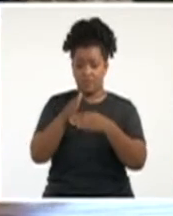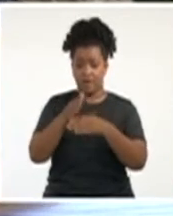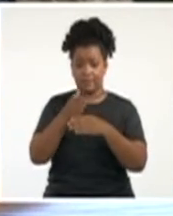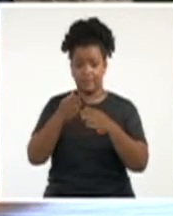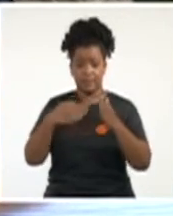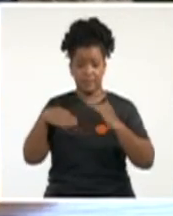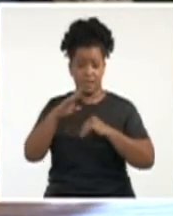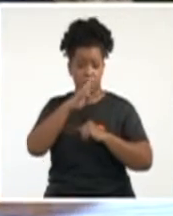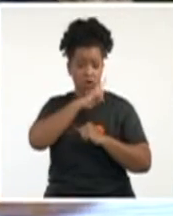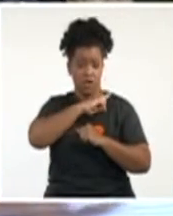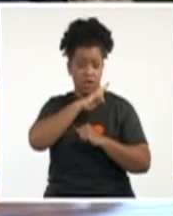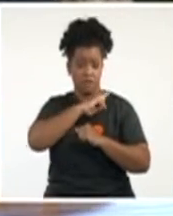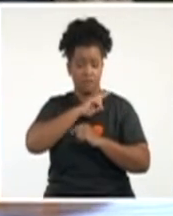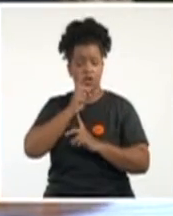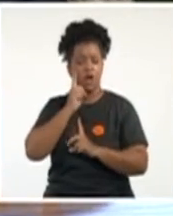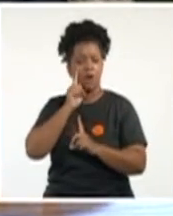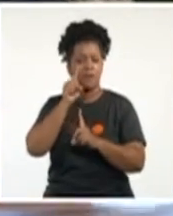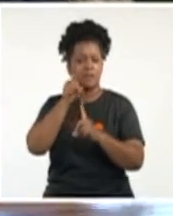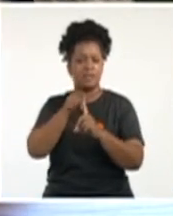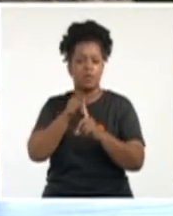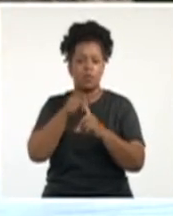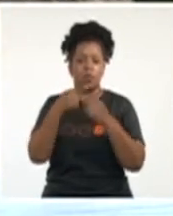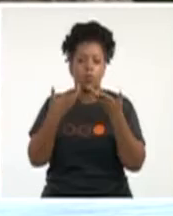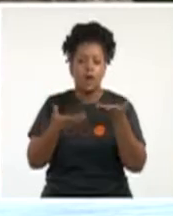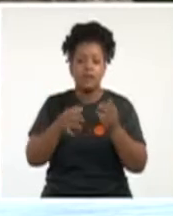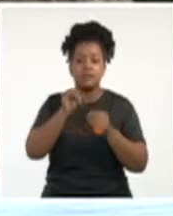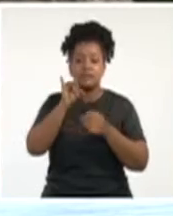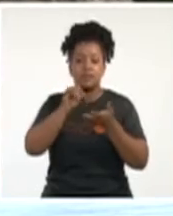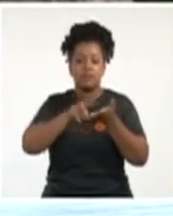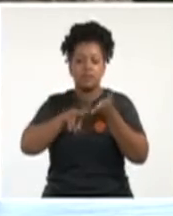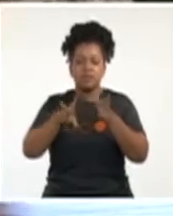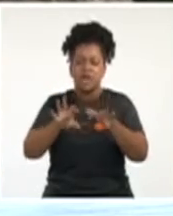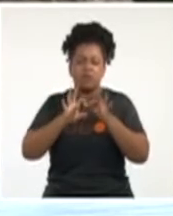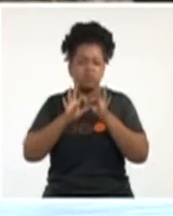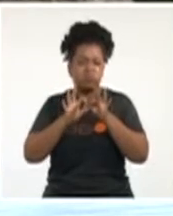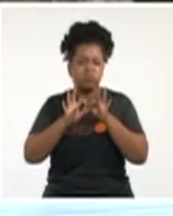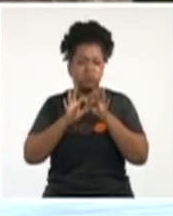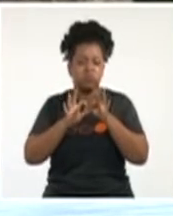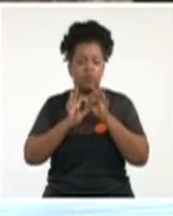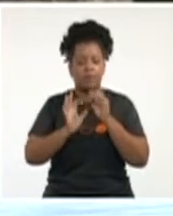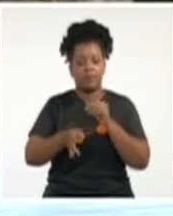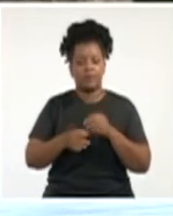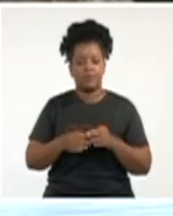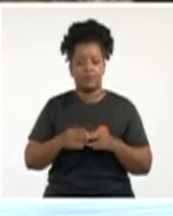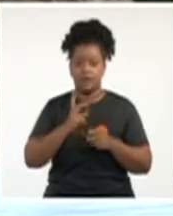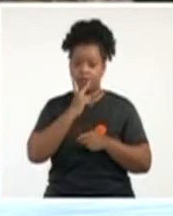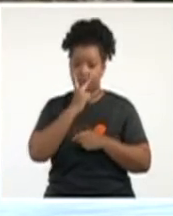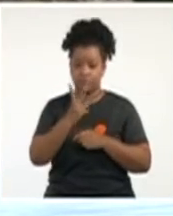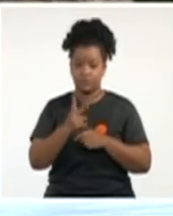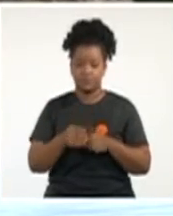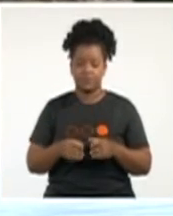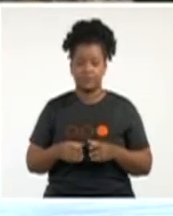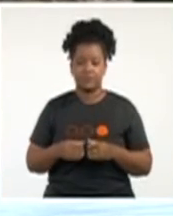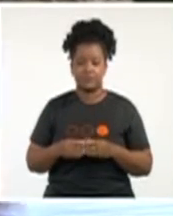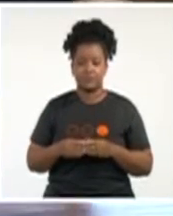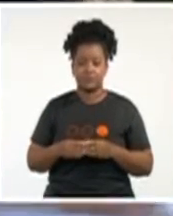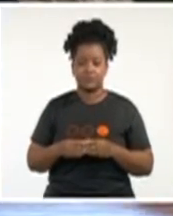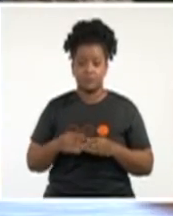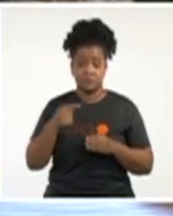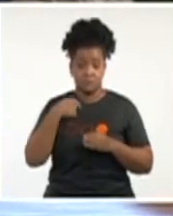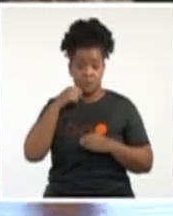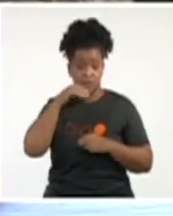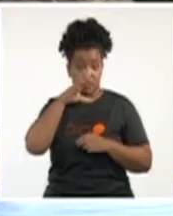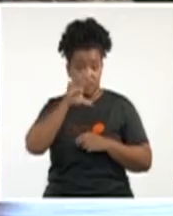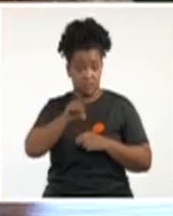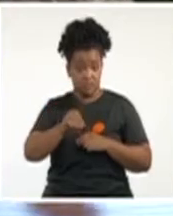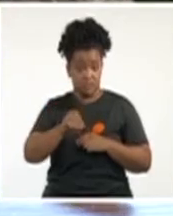fueron dirigidas a las siete provincias con mayores complejidades. Con mayores complejidades. Y hay que decir, y así lo